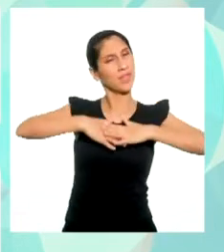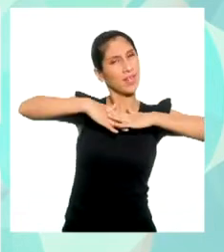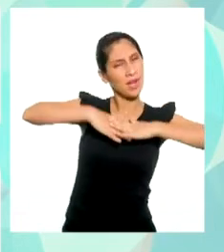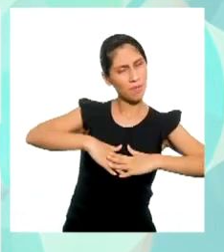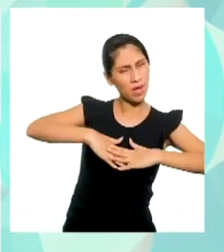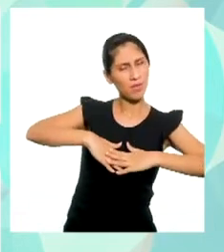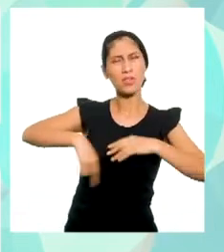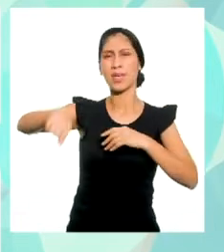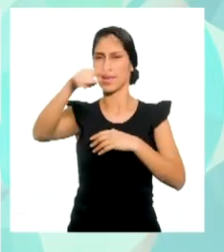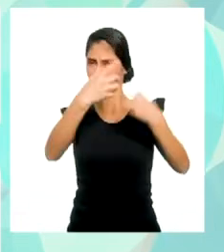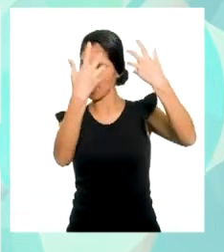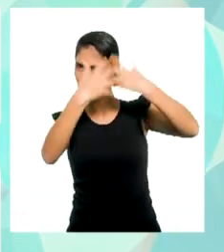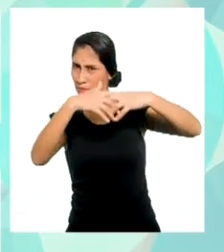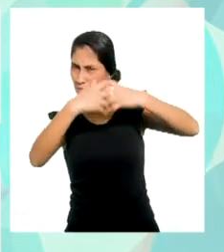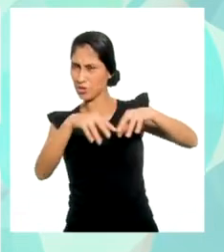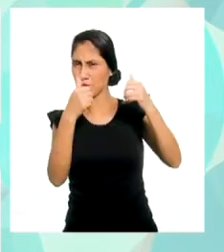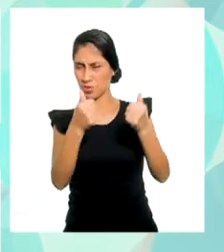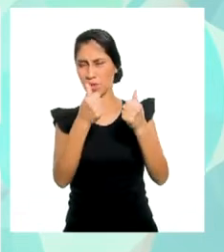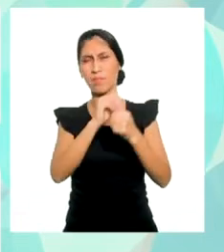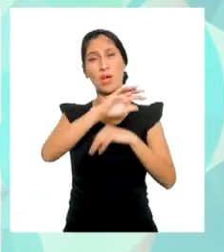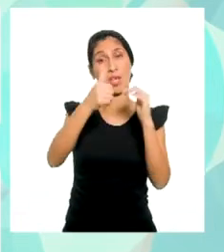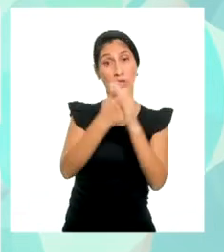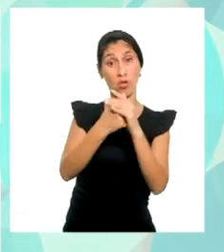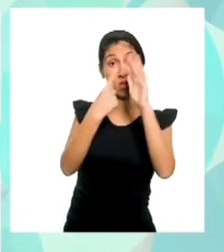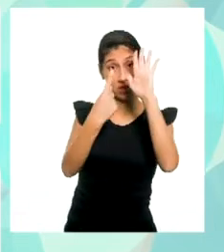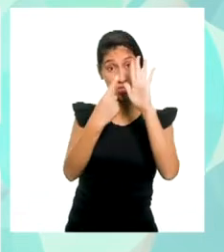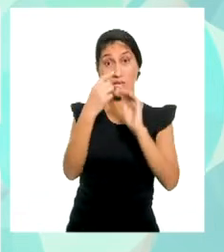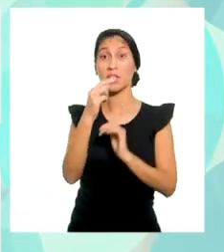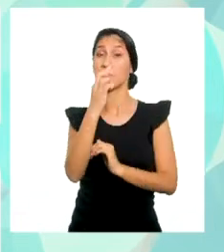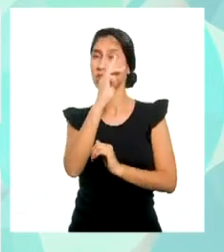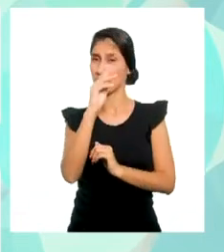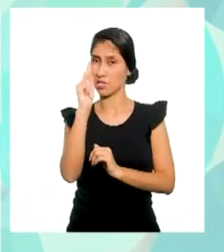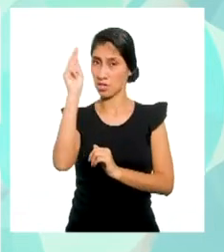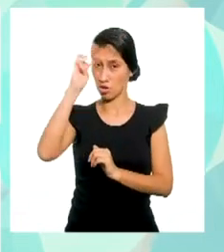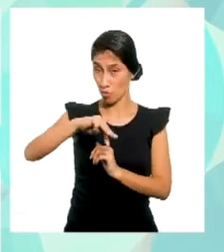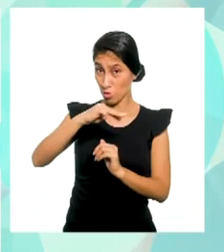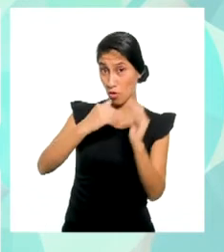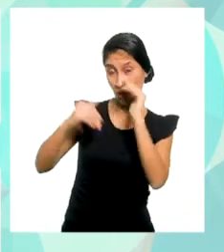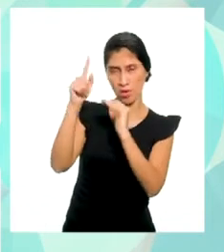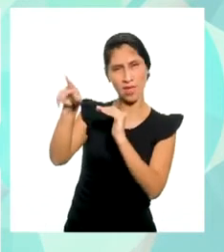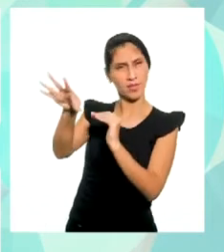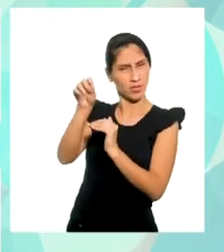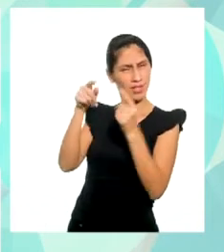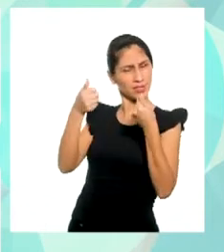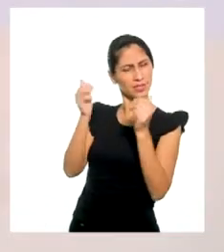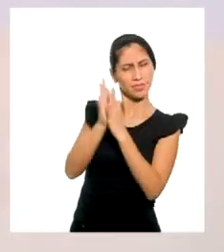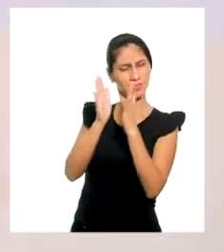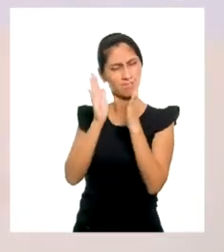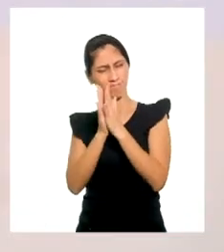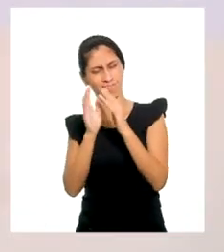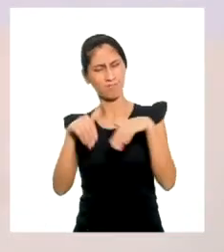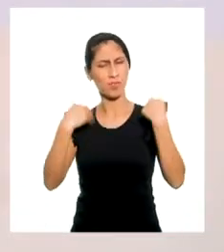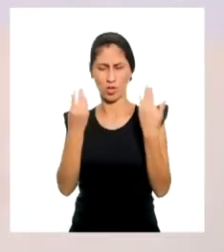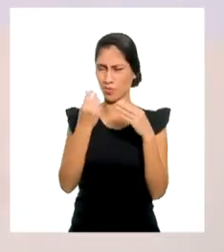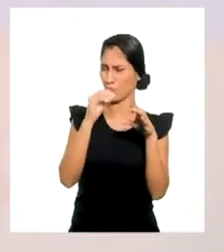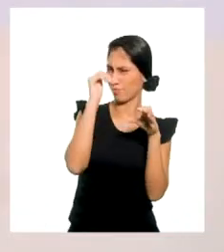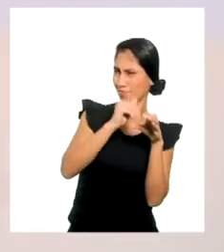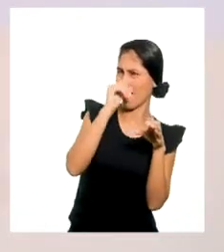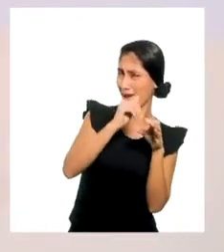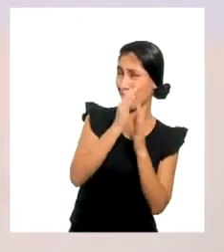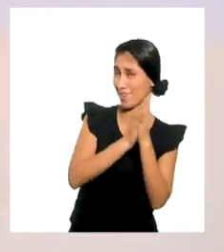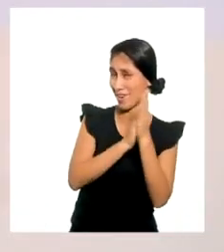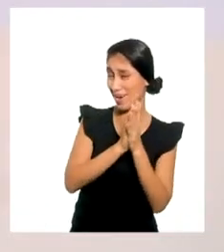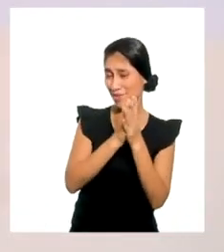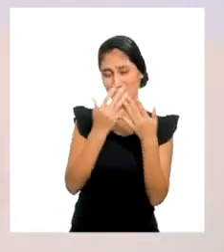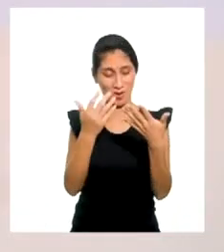tramos mayores o iguales de 6 kilómetros. ¡Excelente! Puedo ahorrar gracias